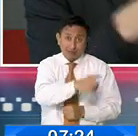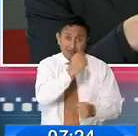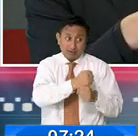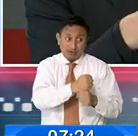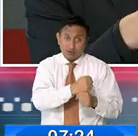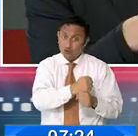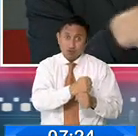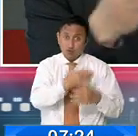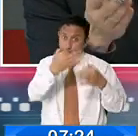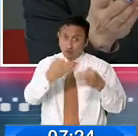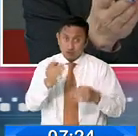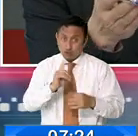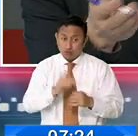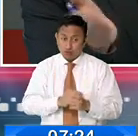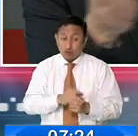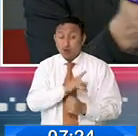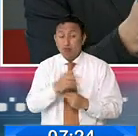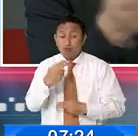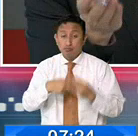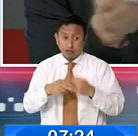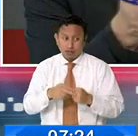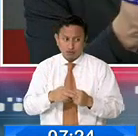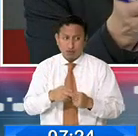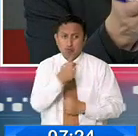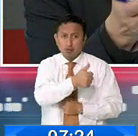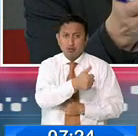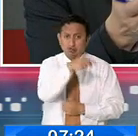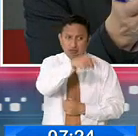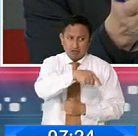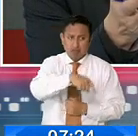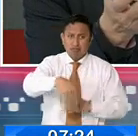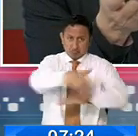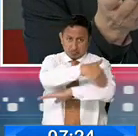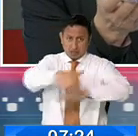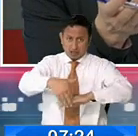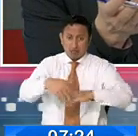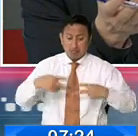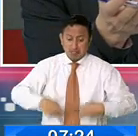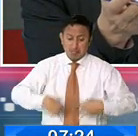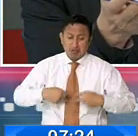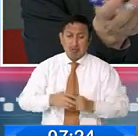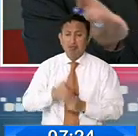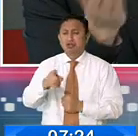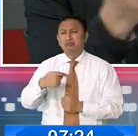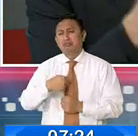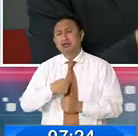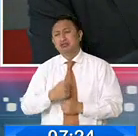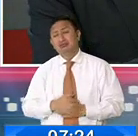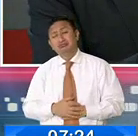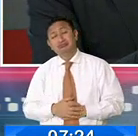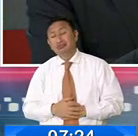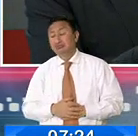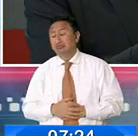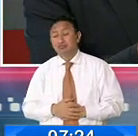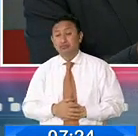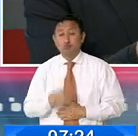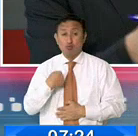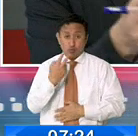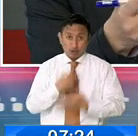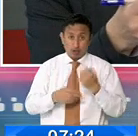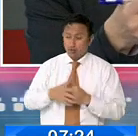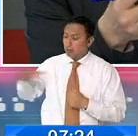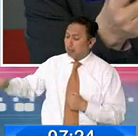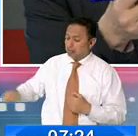trabaje en algo formal o en emprendimientos y más bien, pues, mueva los corazones, saque a los hijos,